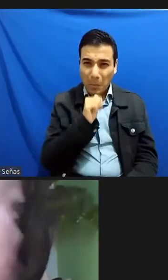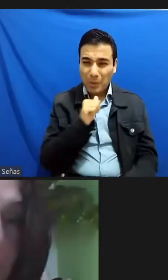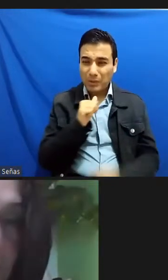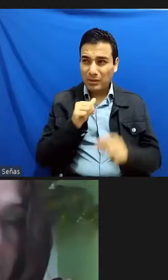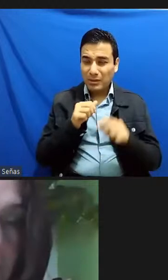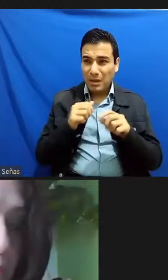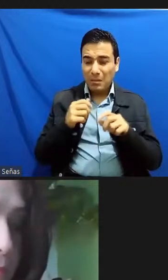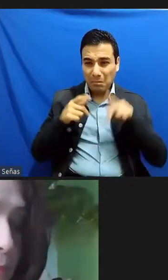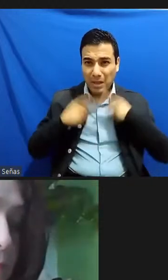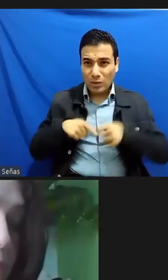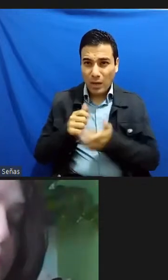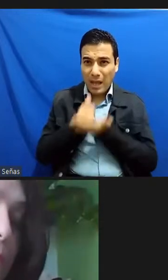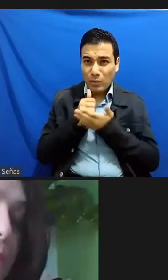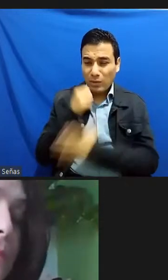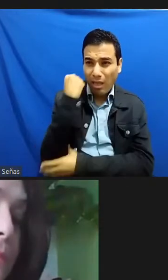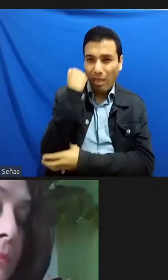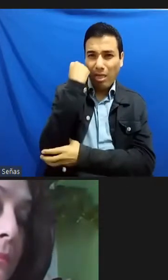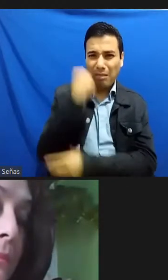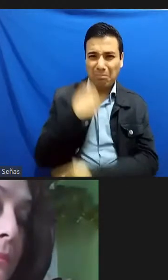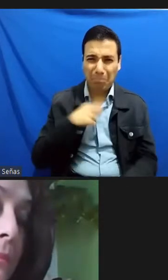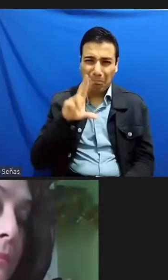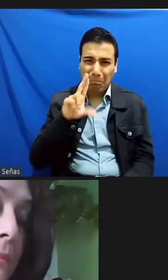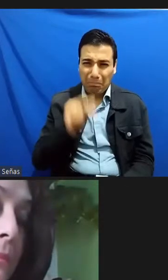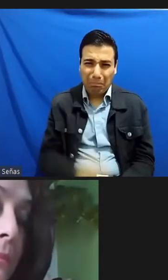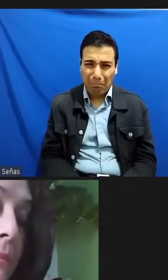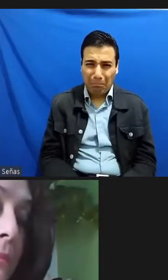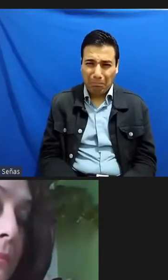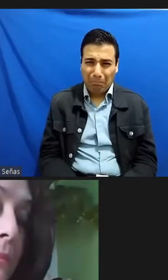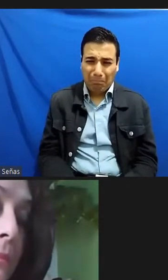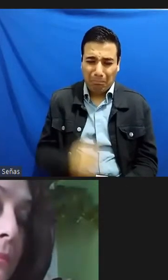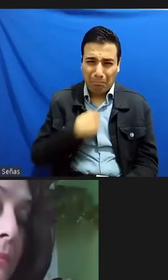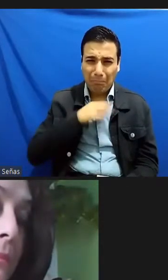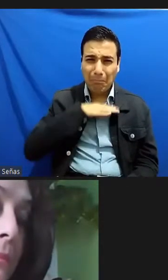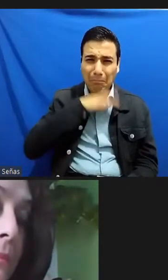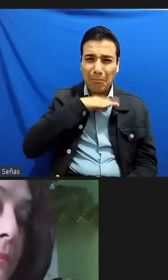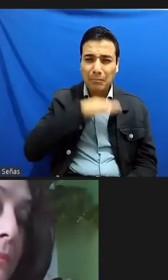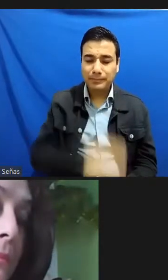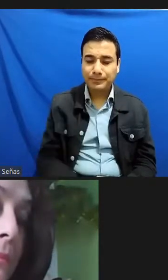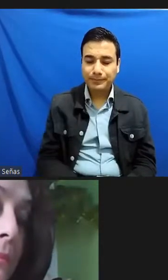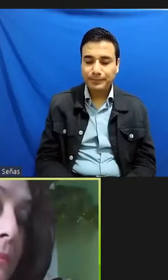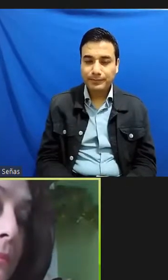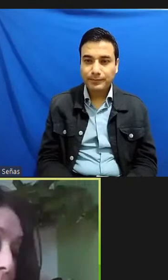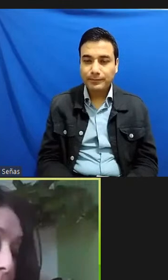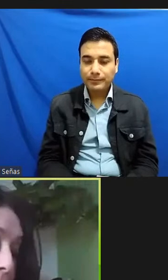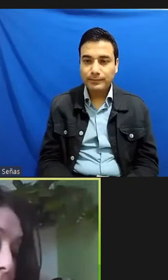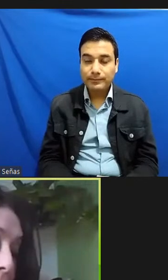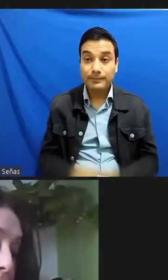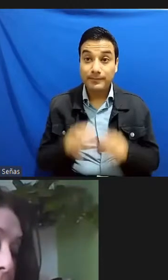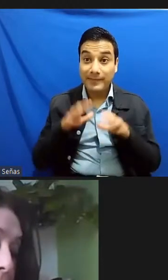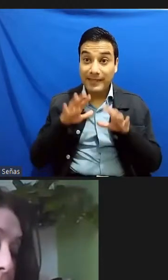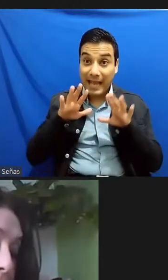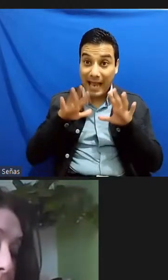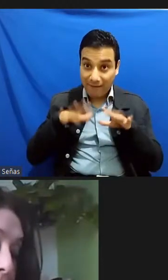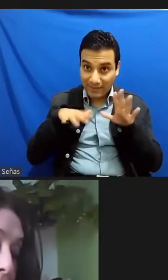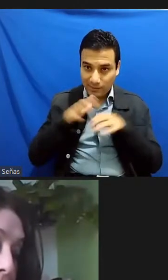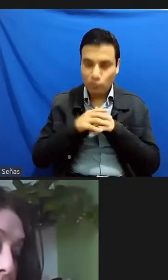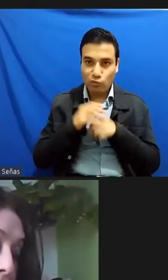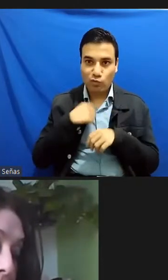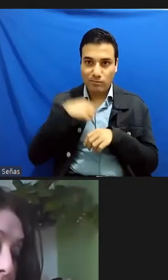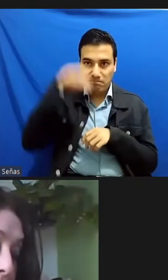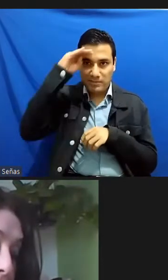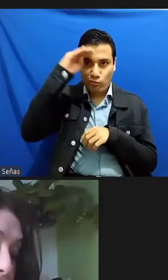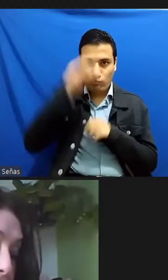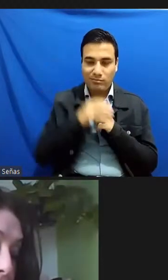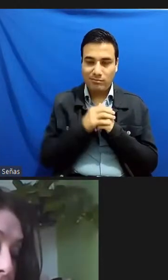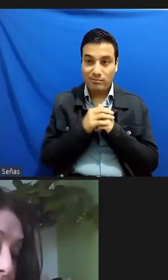me pongan una rampa no no hago eso este y a veces pienso que al resto le sobra un